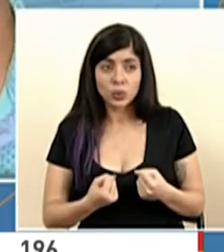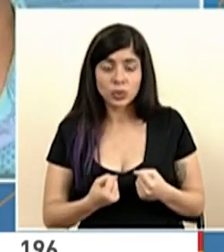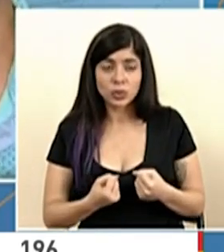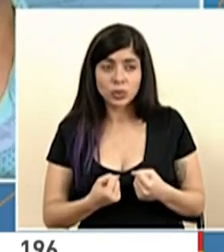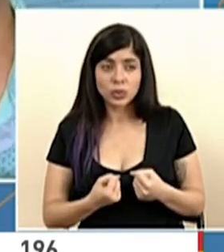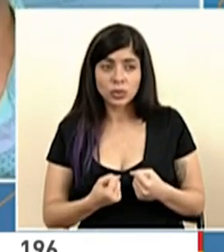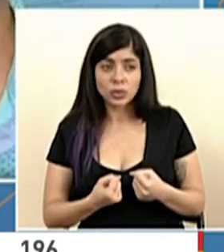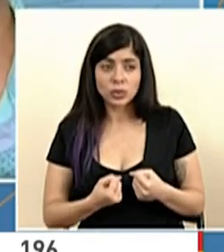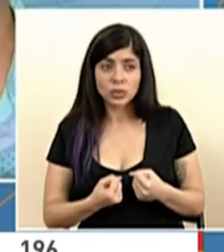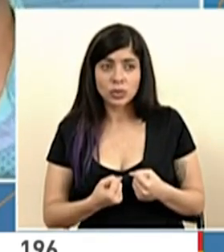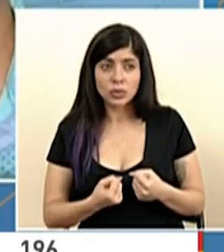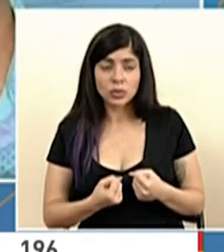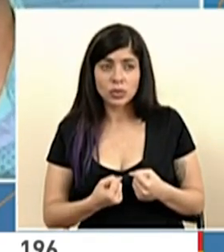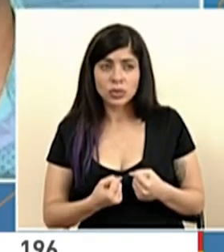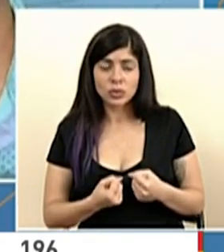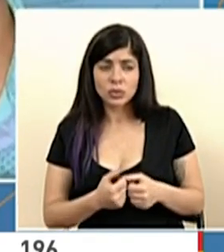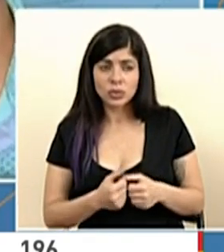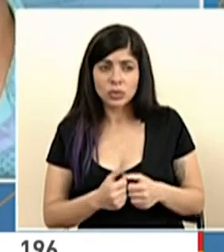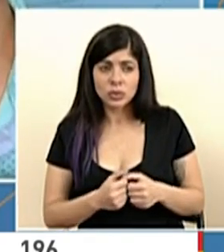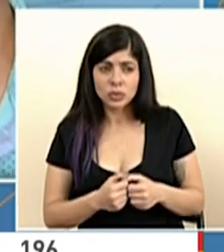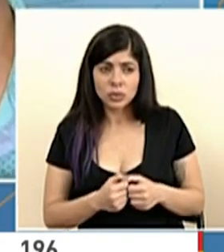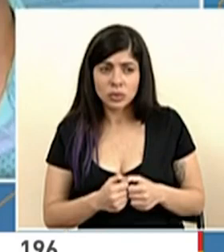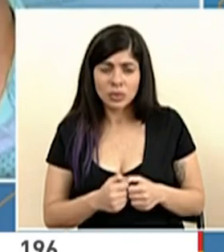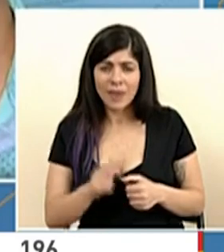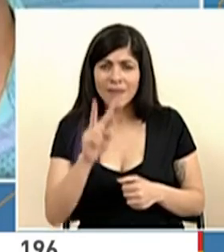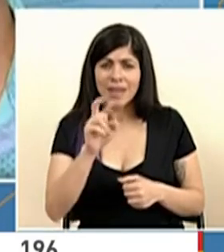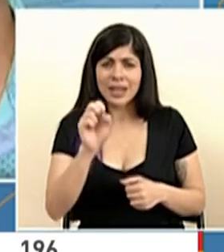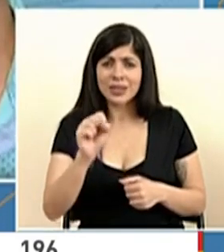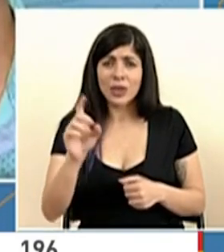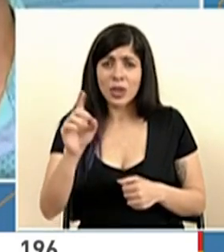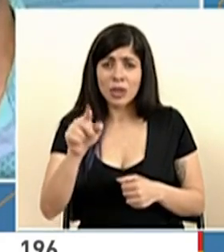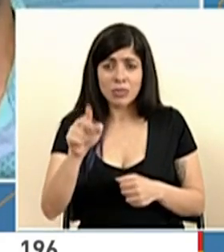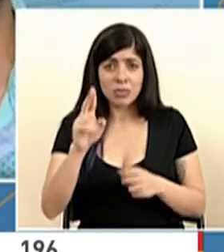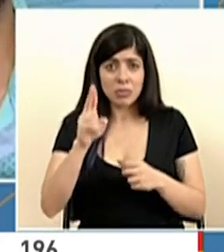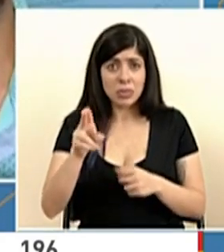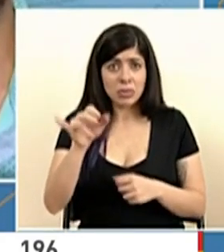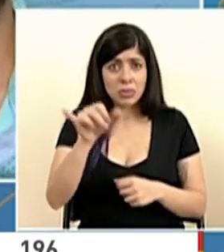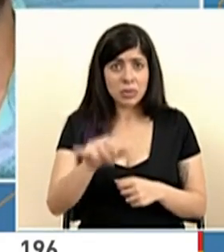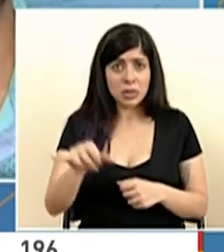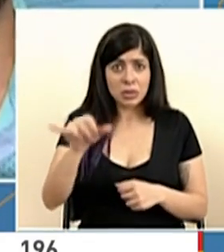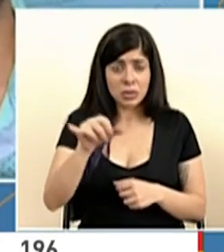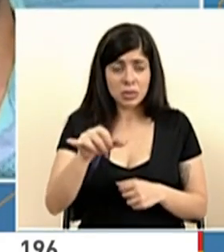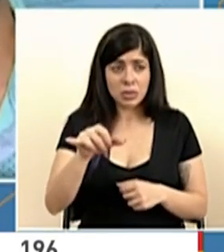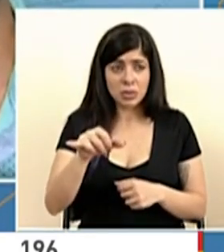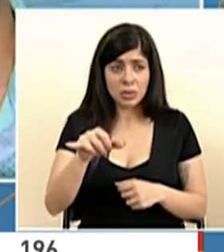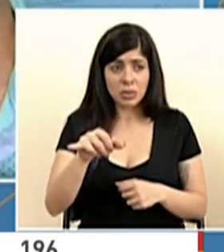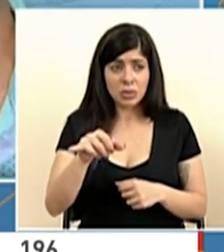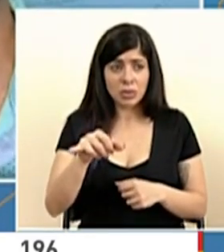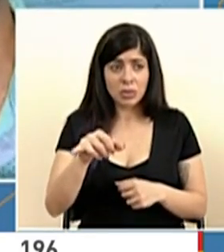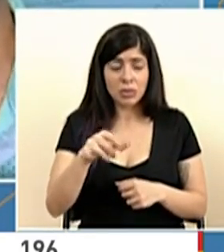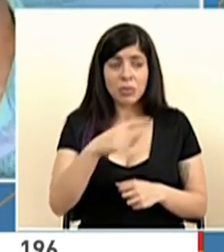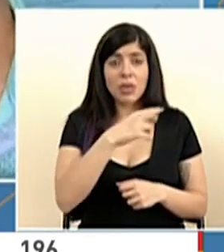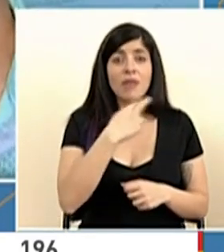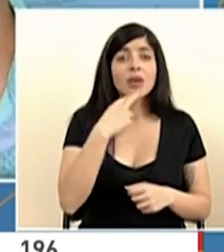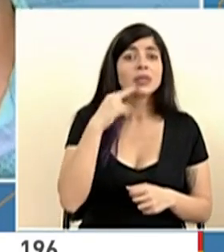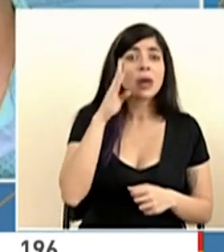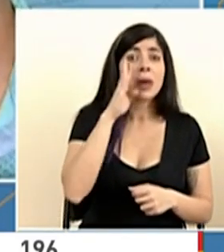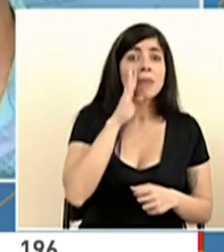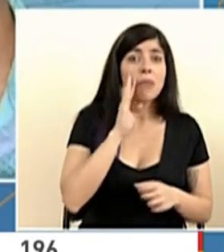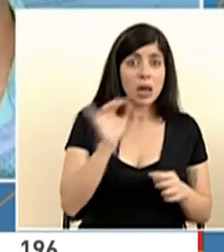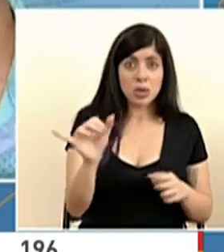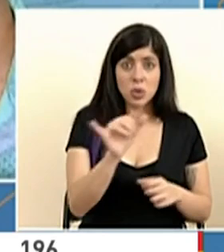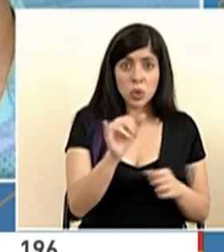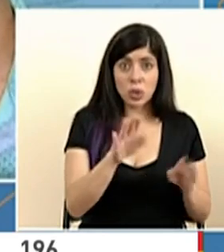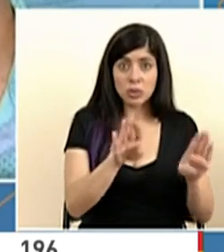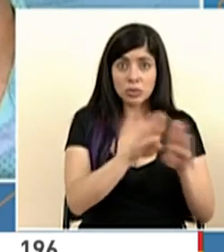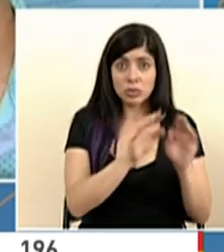tanto de los viernes como de los sábados, se mantienen, por ejemplo, en tierras de restaurantes municipales. Tomando